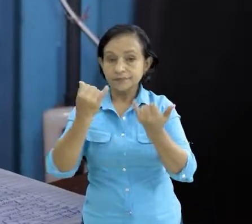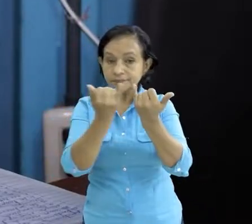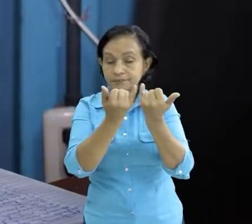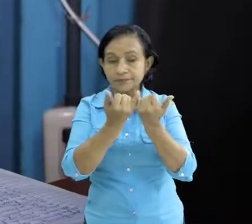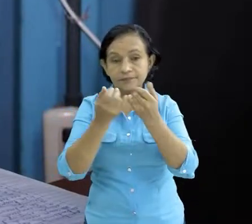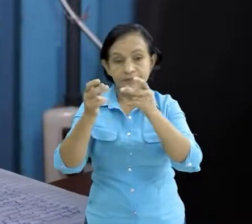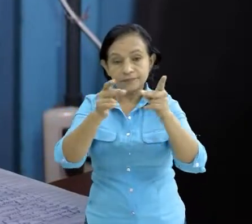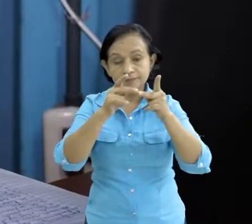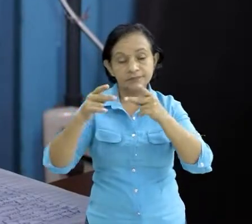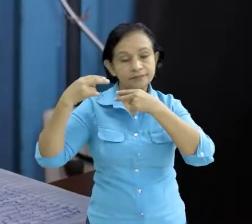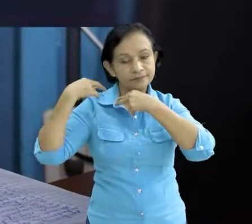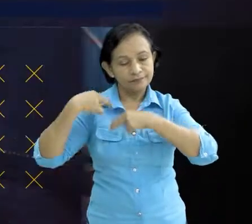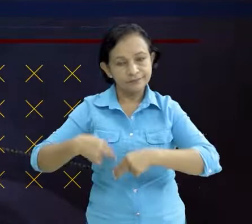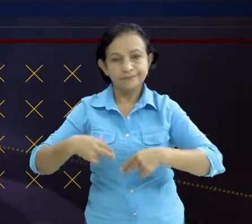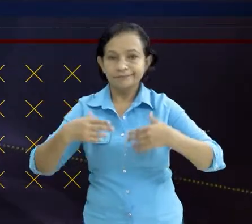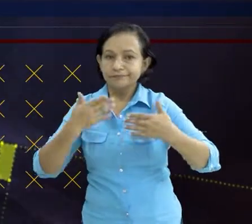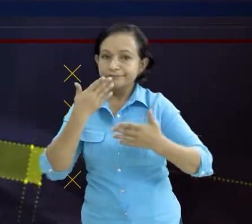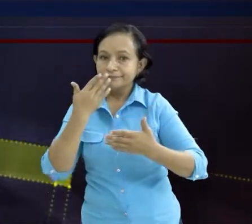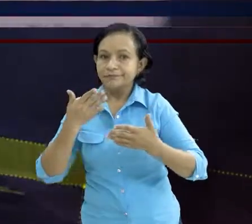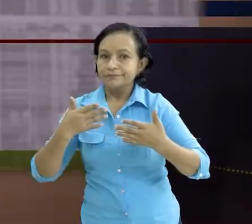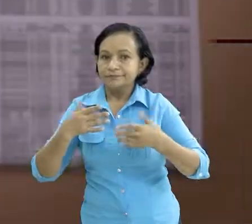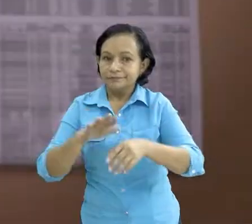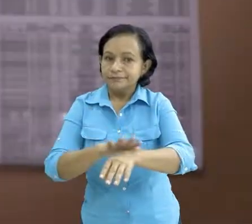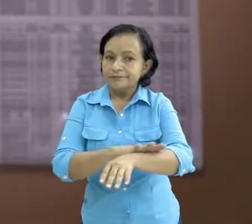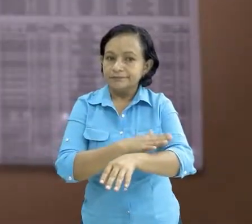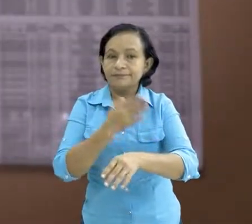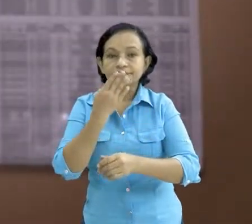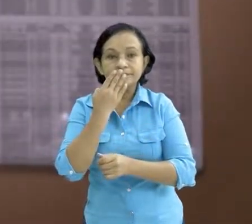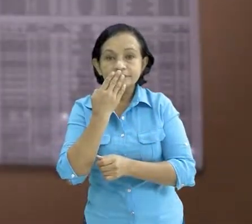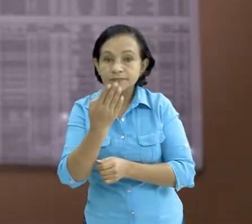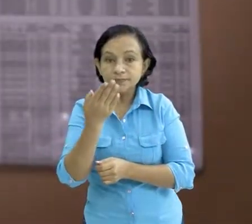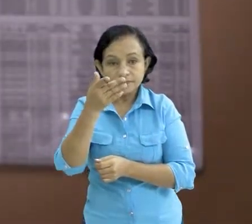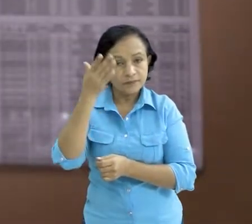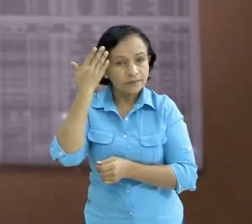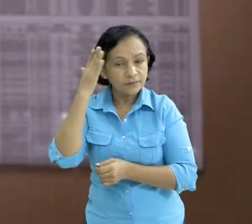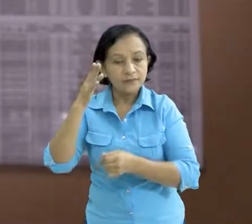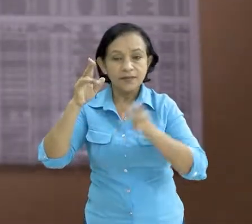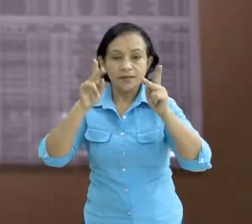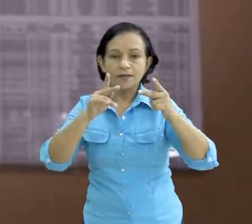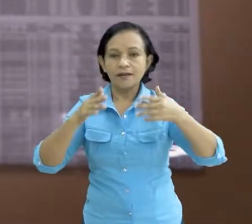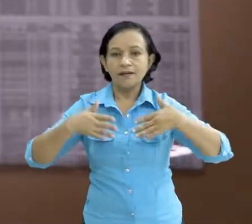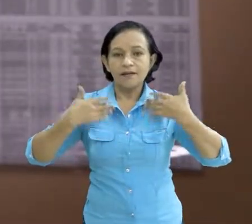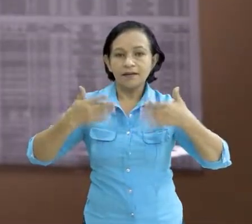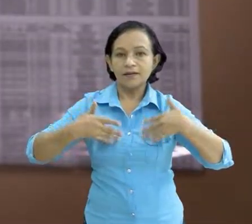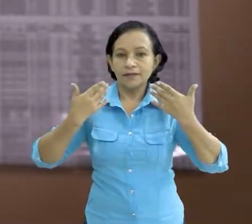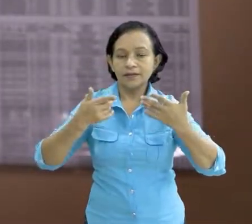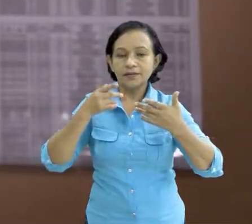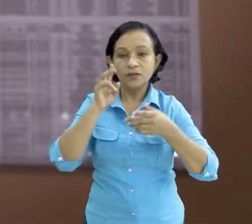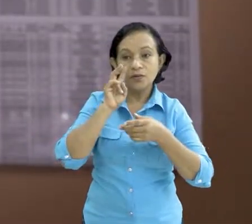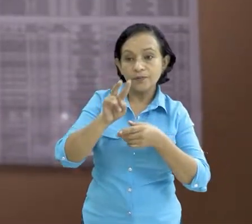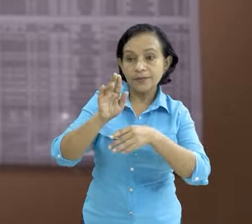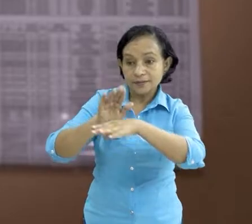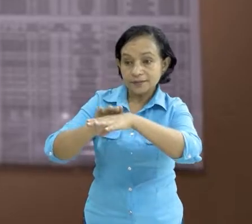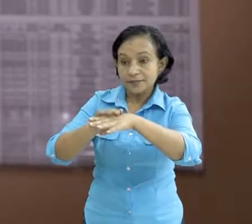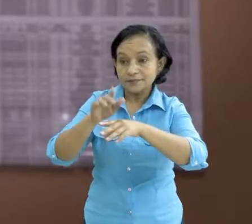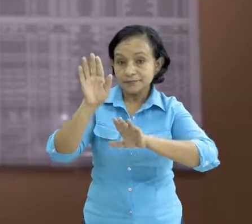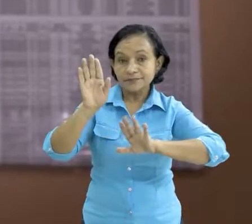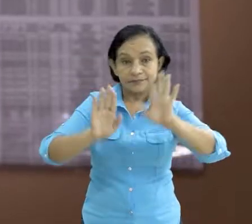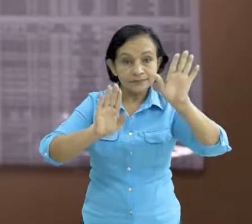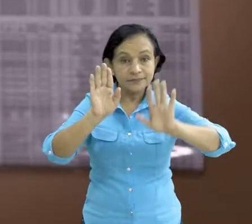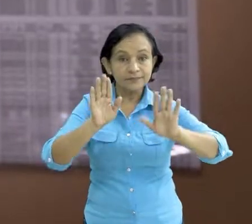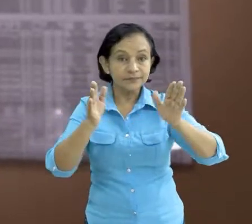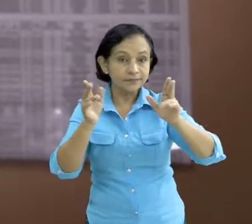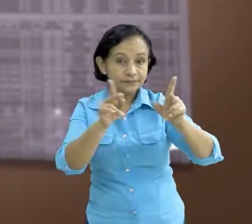también como persona humana es gratificante está muy bueno pues porque usted sabe que la gente se alegra con que ahora los tomes en cuenta y